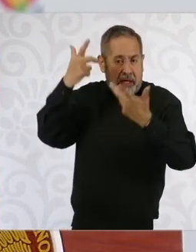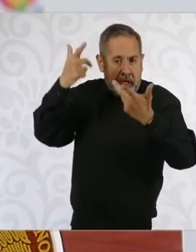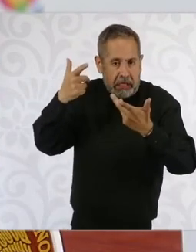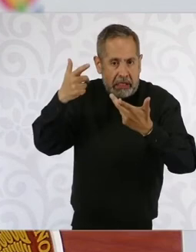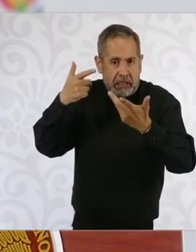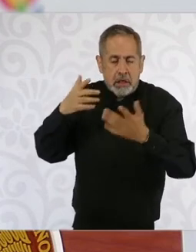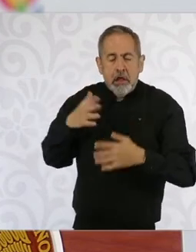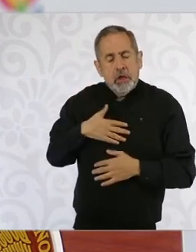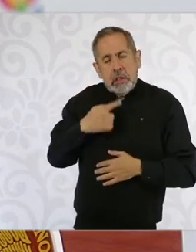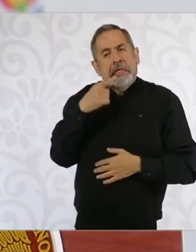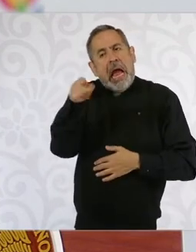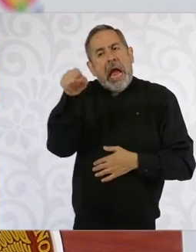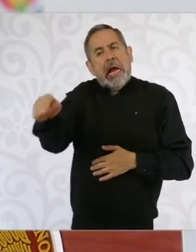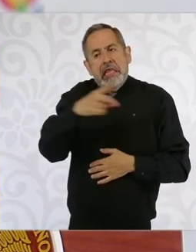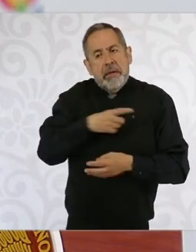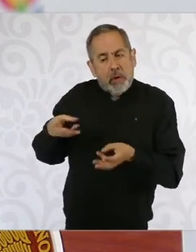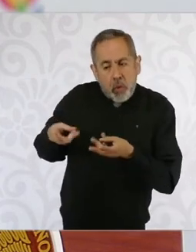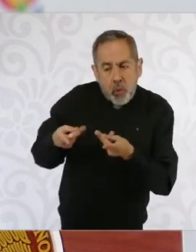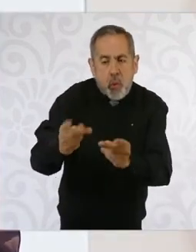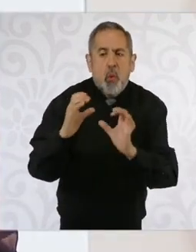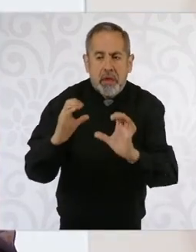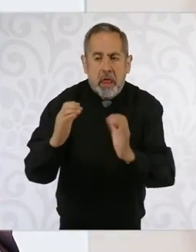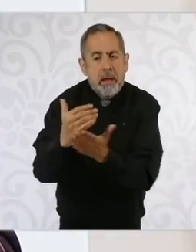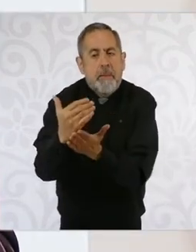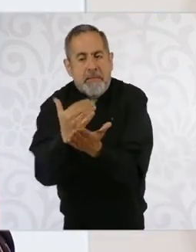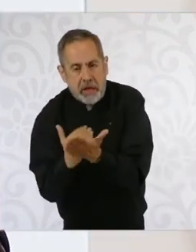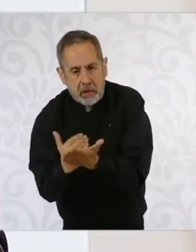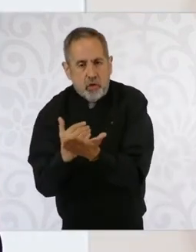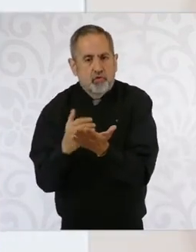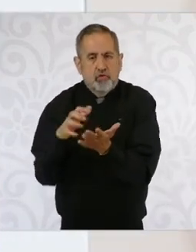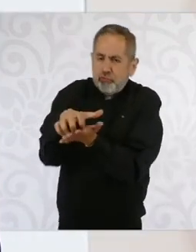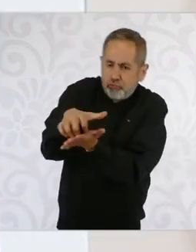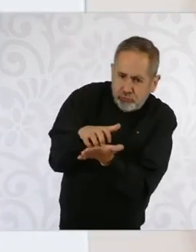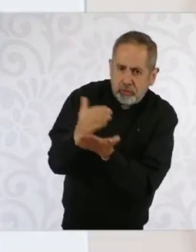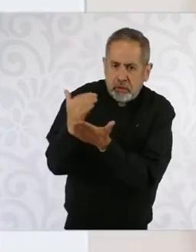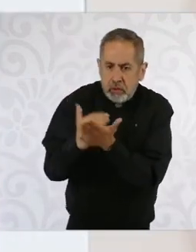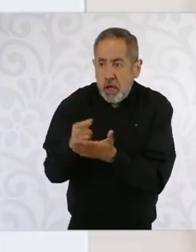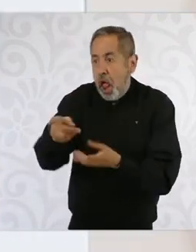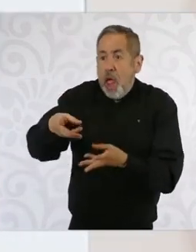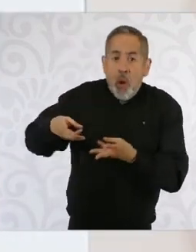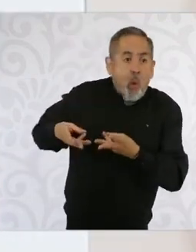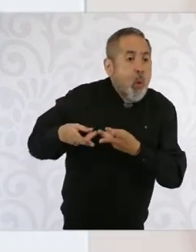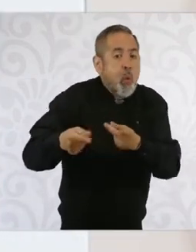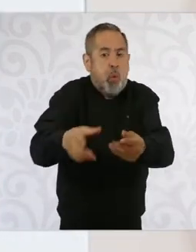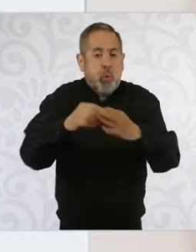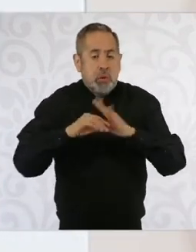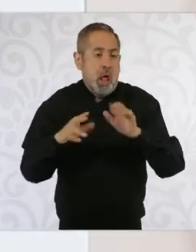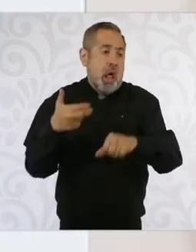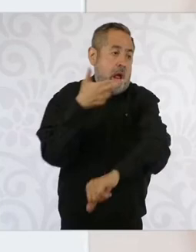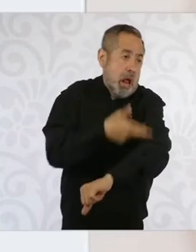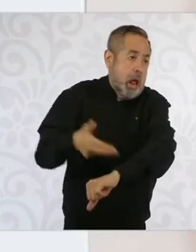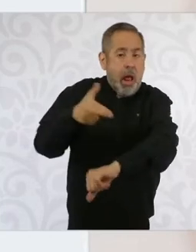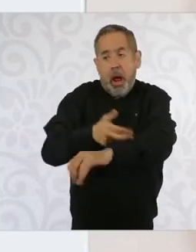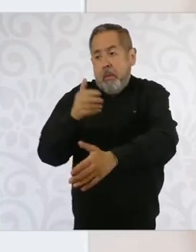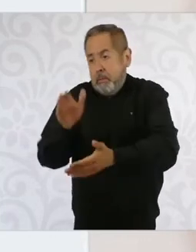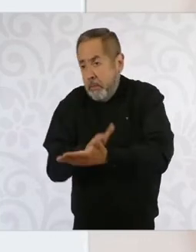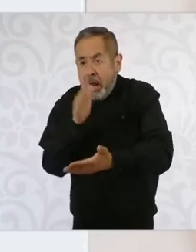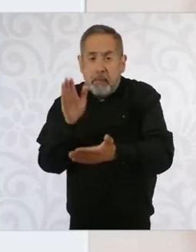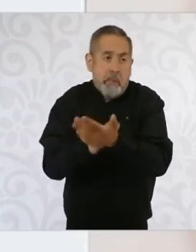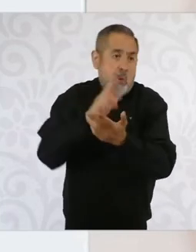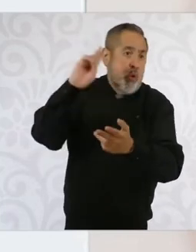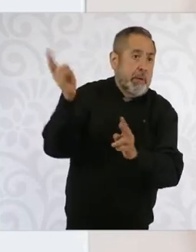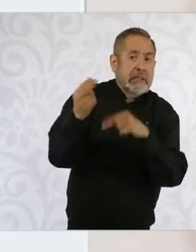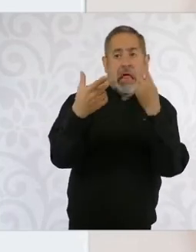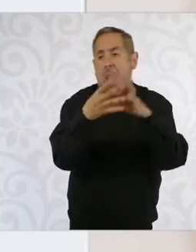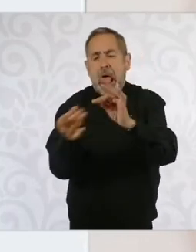austeridad republicana en las universidades públicas, que se dejara de destinar tanto recurso a la burocracia universitaria y